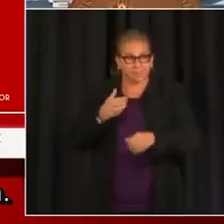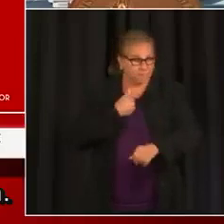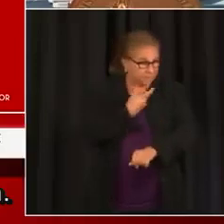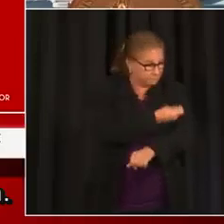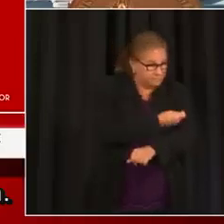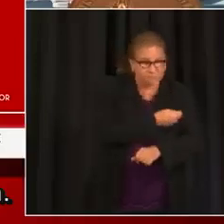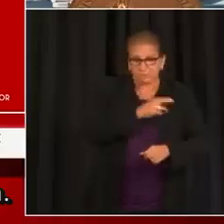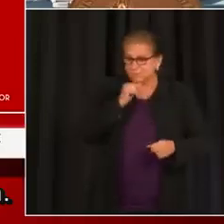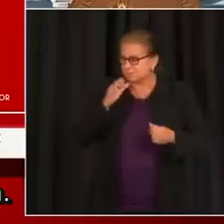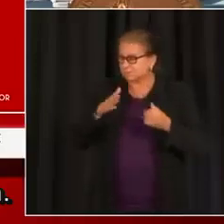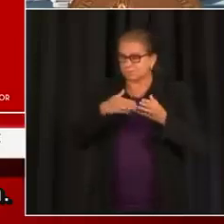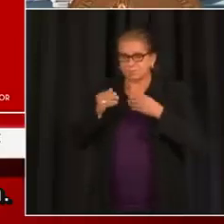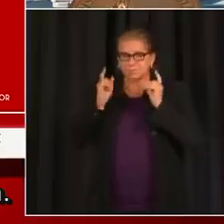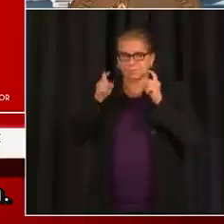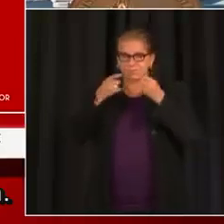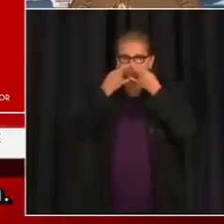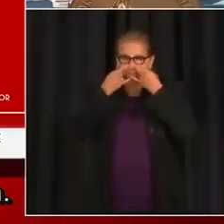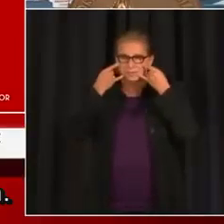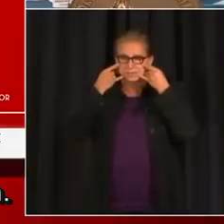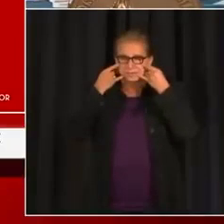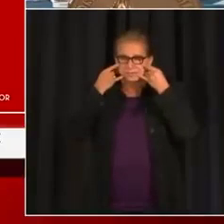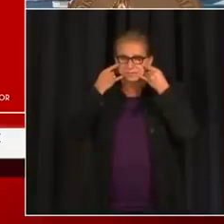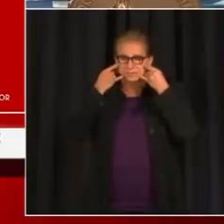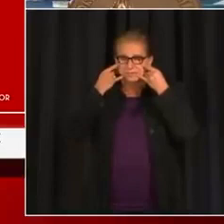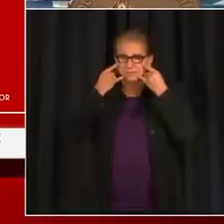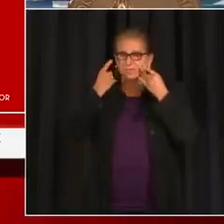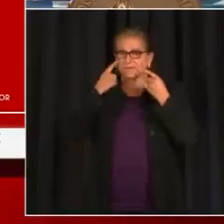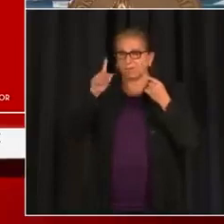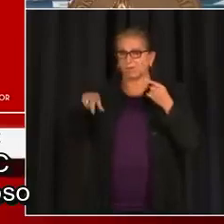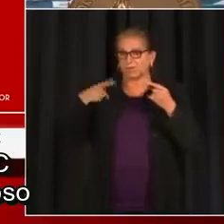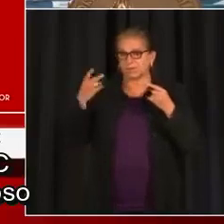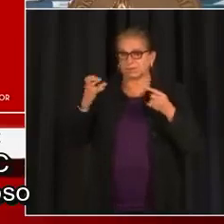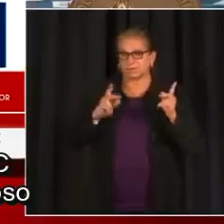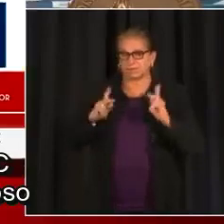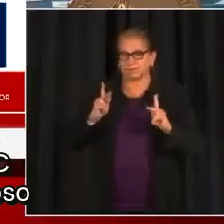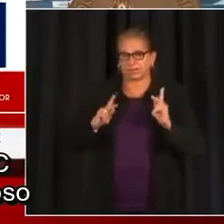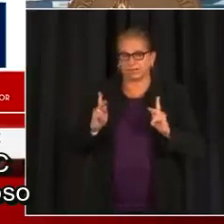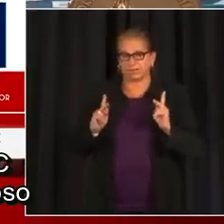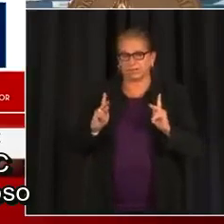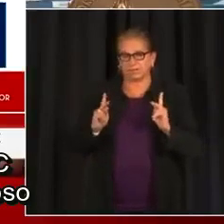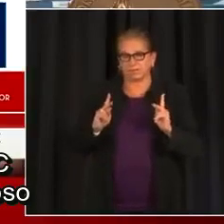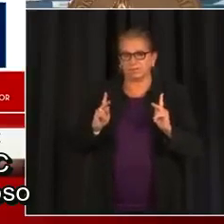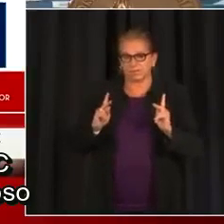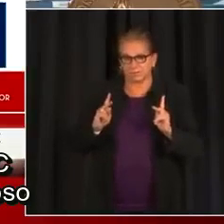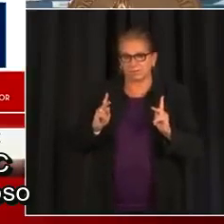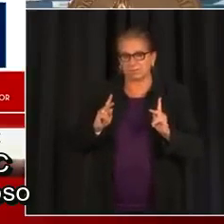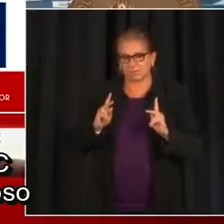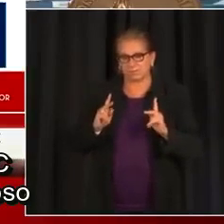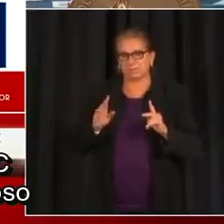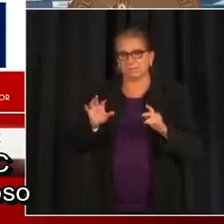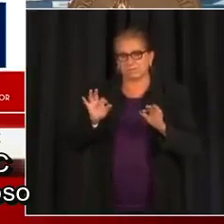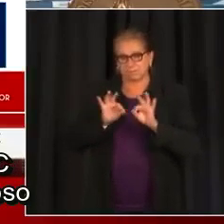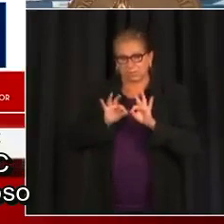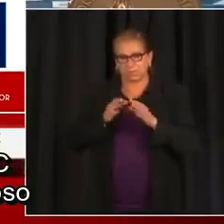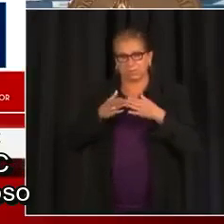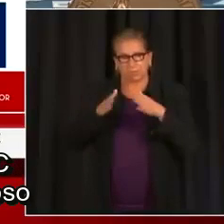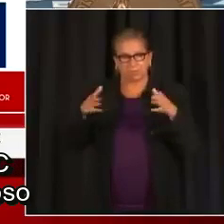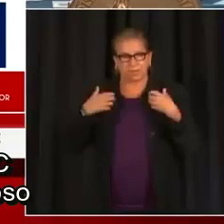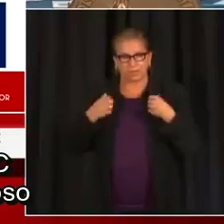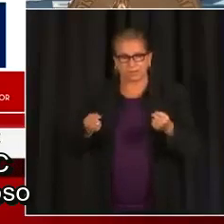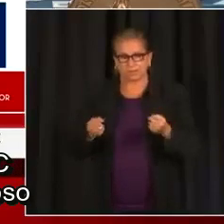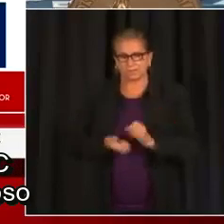Independientemente de su estatus de vacunación, sé que los residentes del DC han estado siguiendo